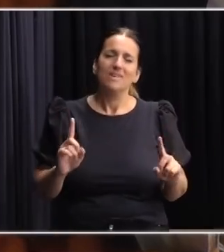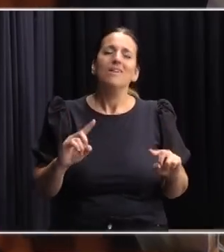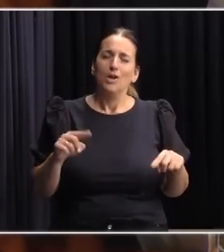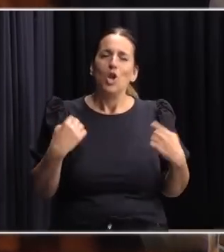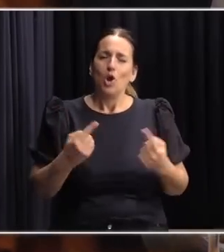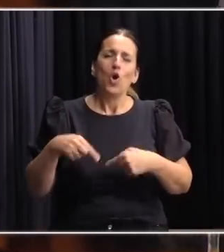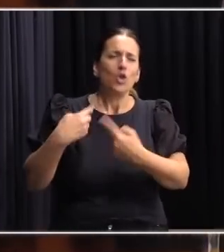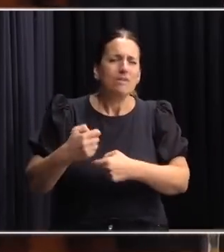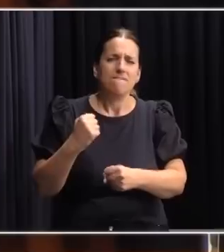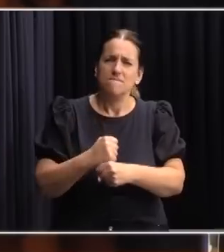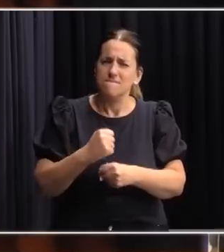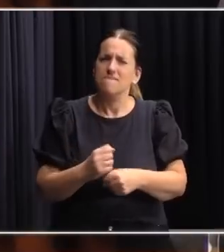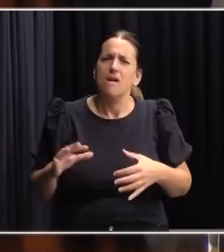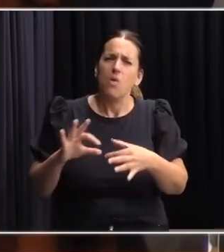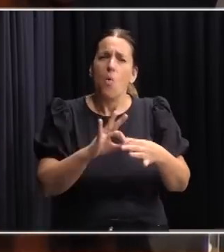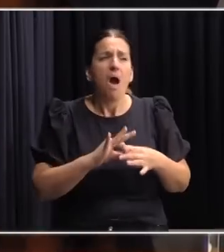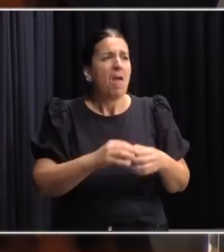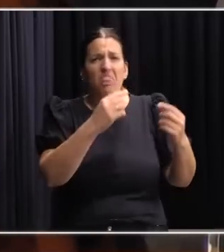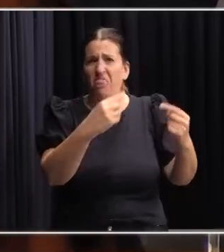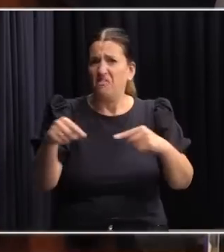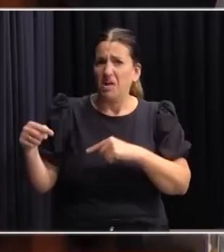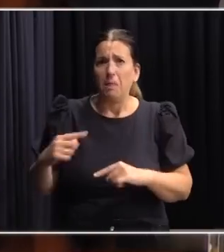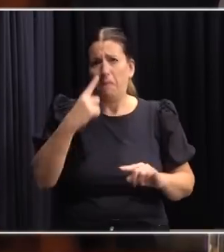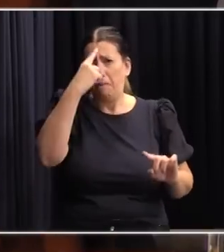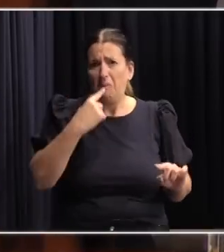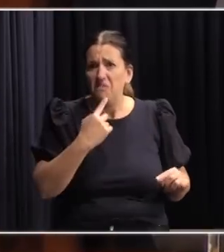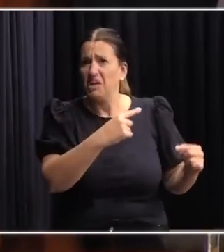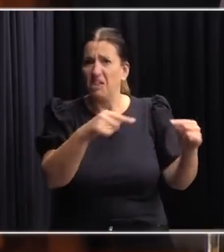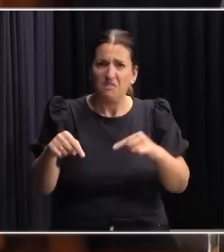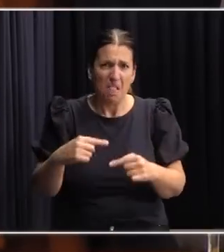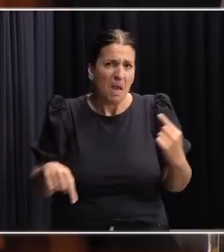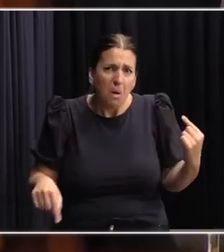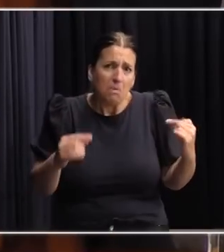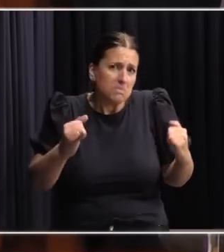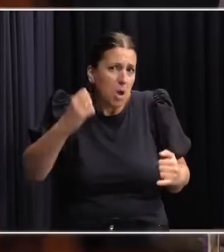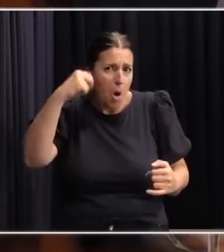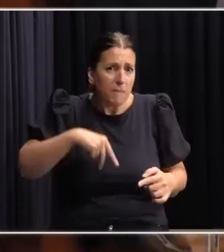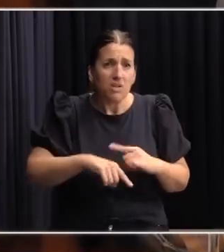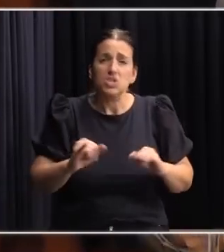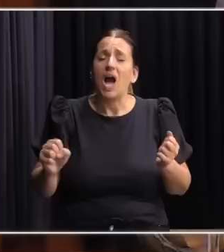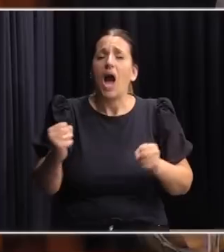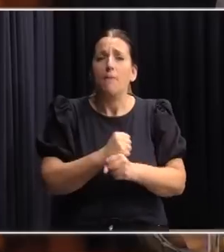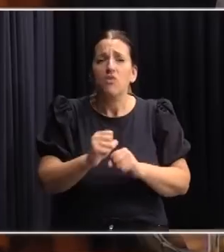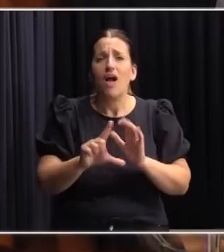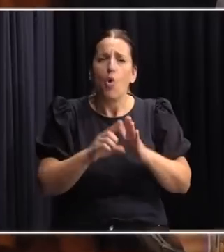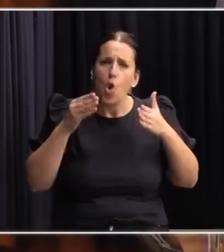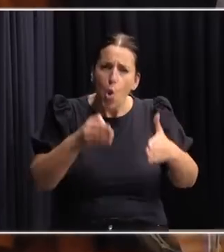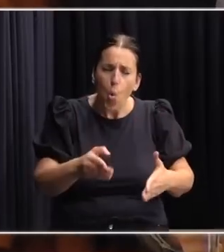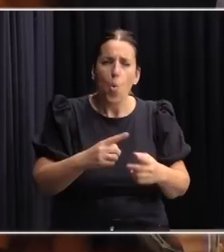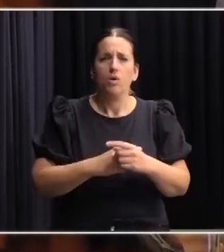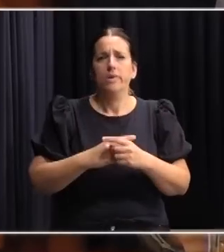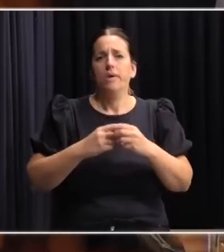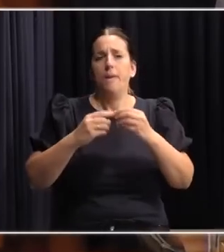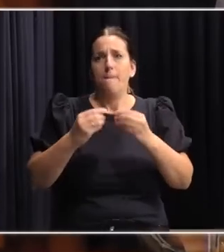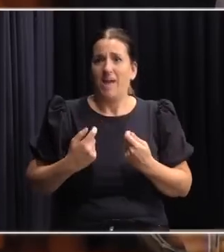Se sostiene sólida, con matices, con perfiles, ha aprobado un presupuesto, ha aprobado una ley de urgente consideración, la ha defendido